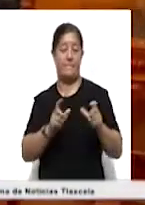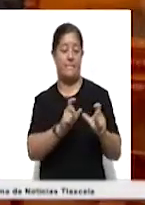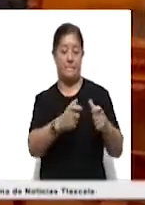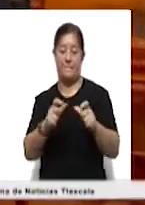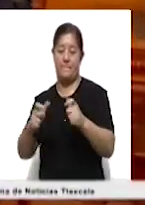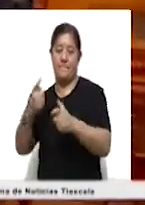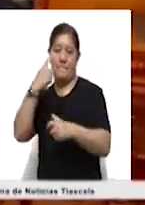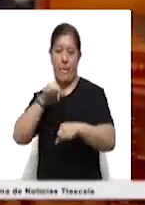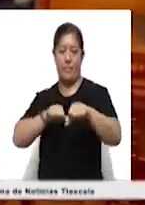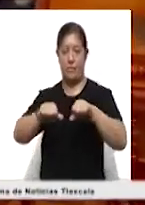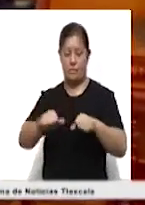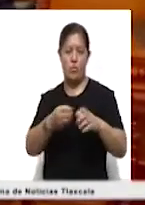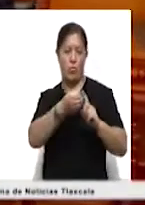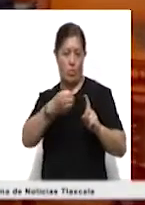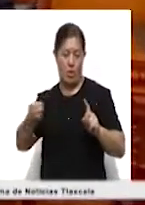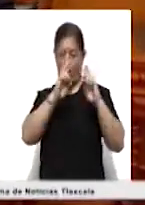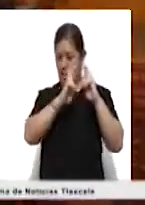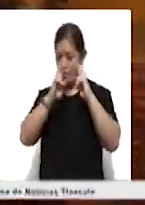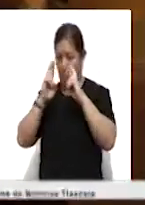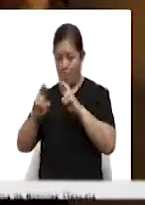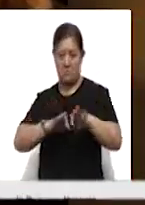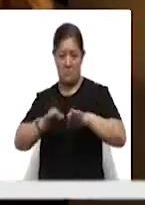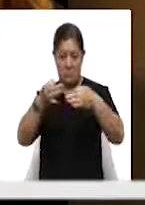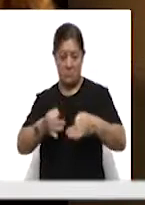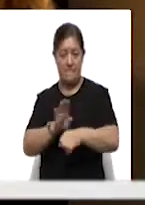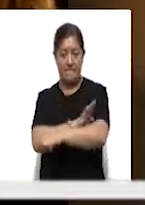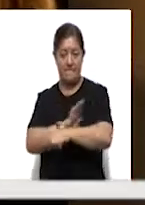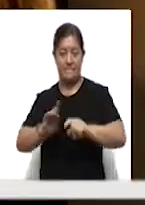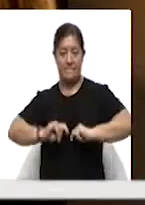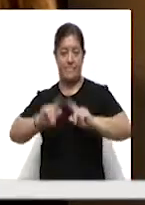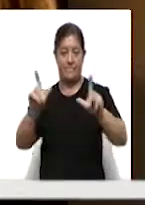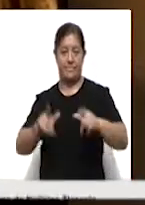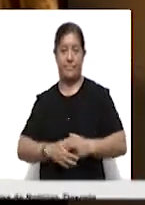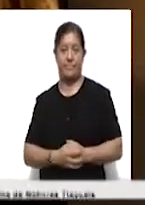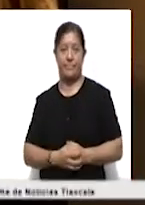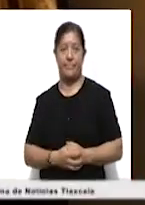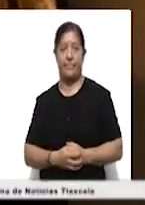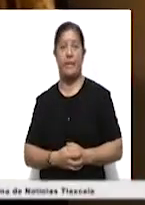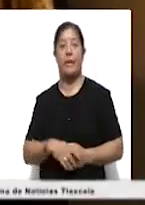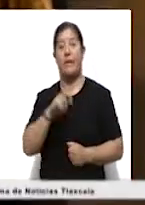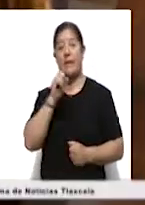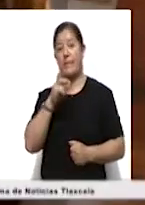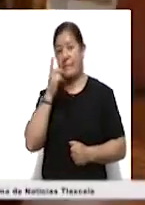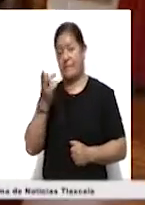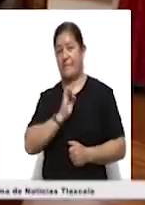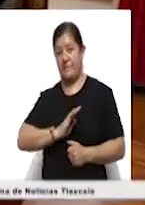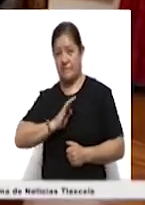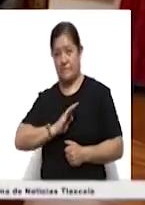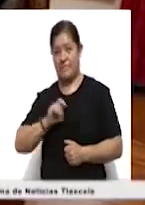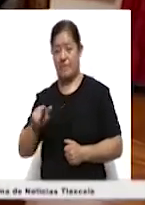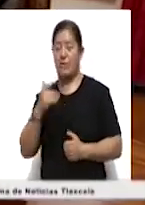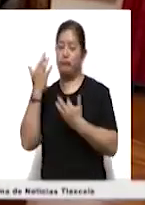cabo una transición ordenada, respetuosa y operativa en beneficio de Tlaxcala, al tiempo de que reiteró su felicitación y su